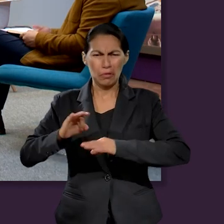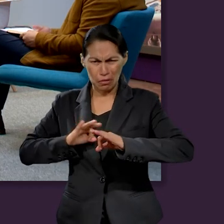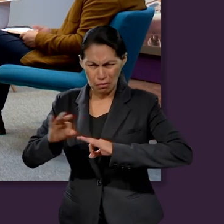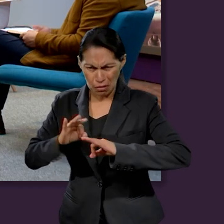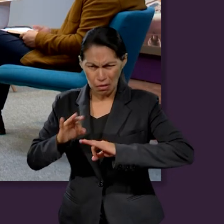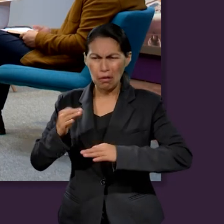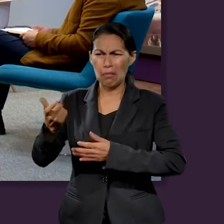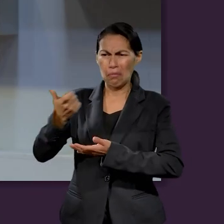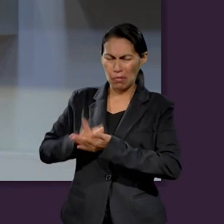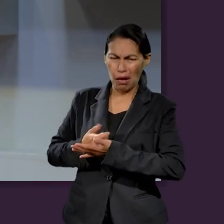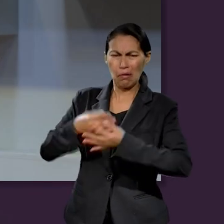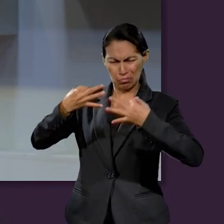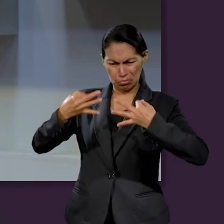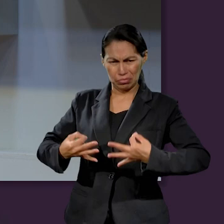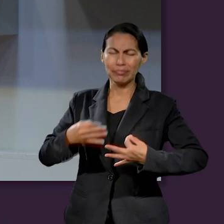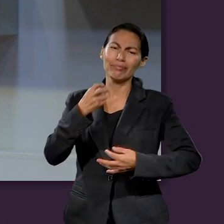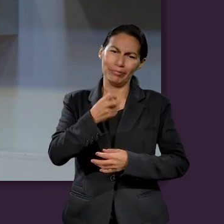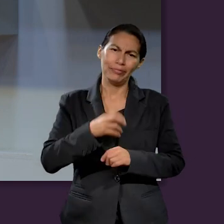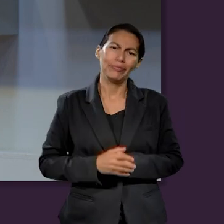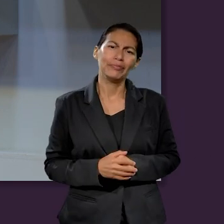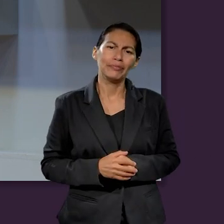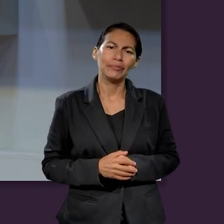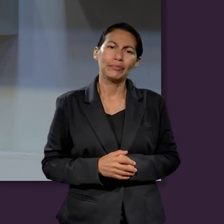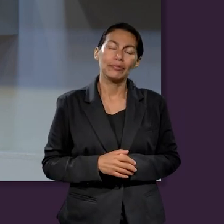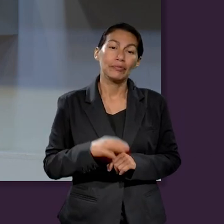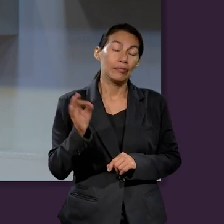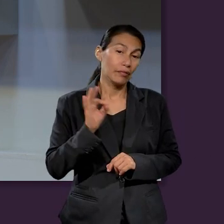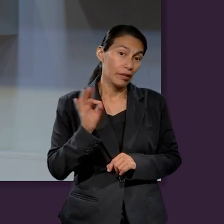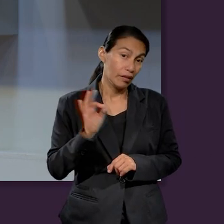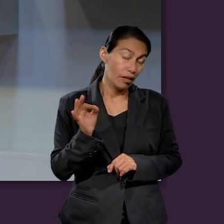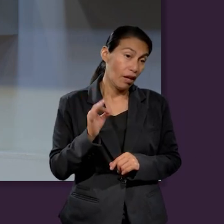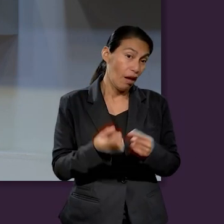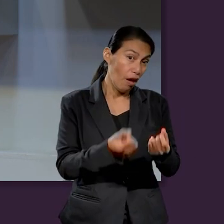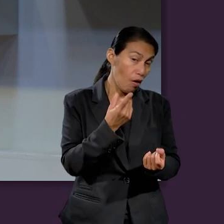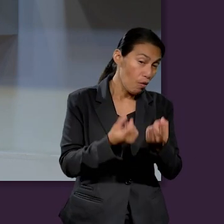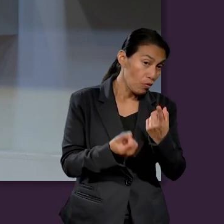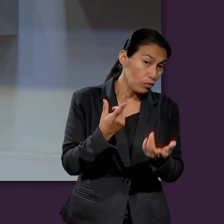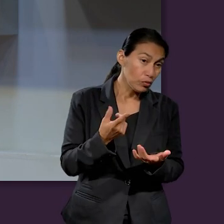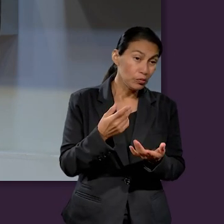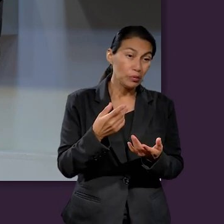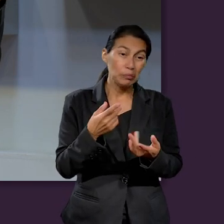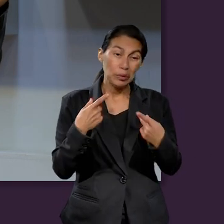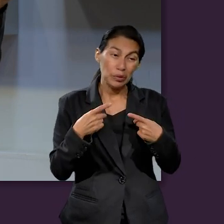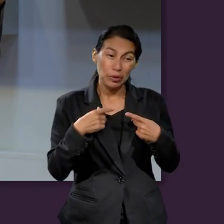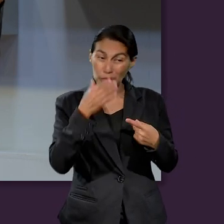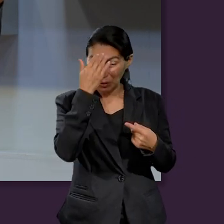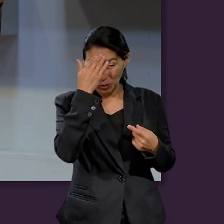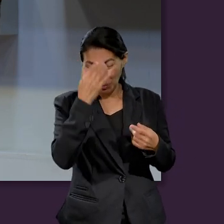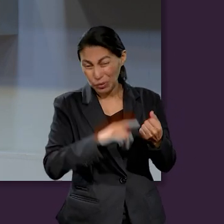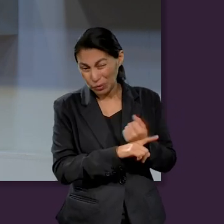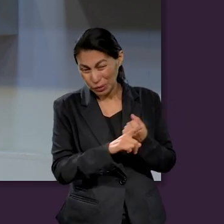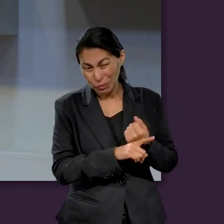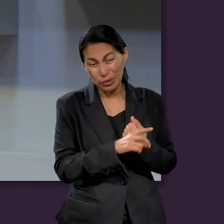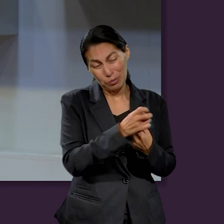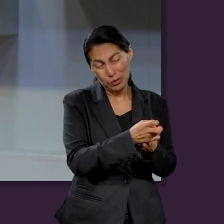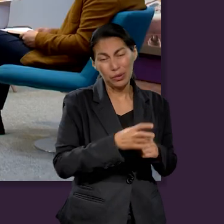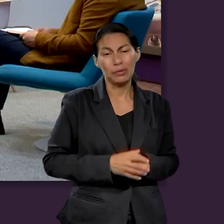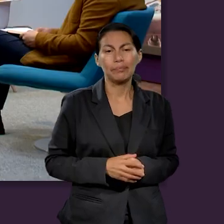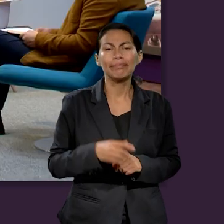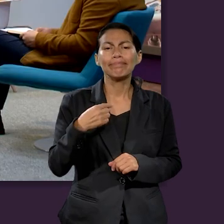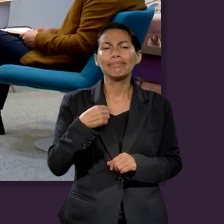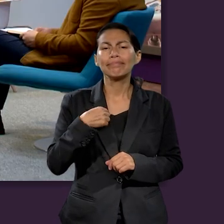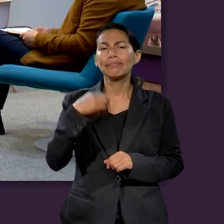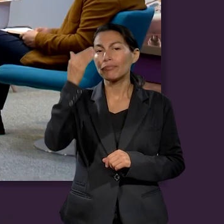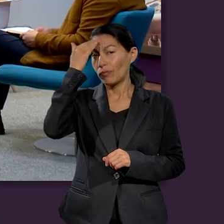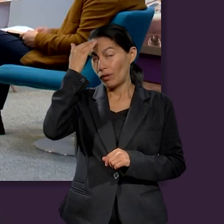adquirido, ¿no? Que los caminos cortos normalmente nos llevan a situaciones difíciles, ¿no? No sé si conozcan a